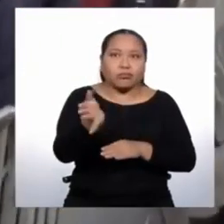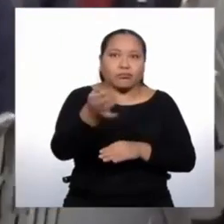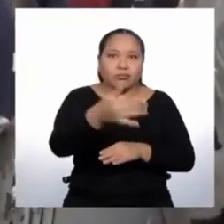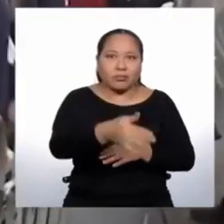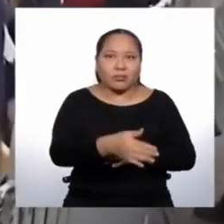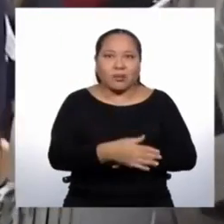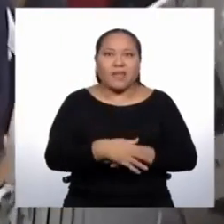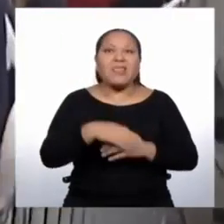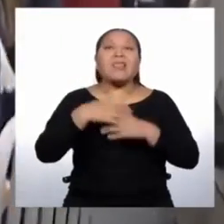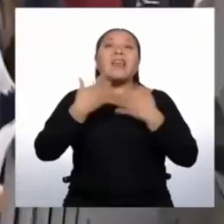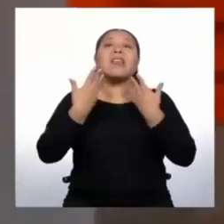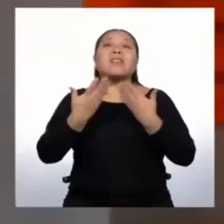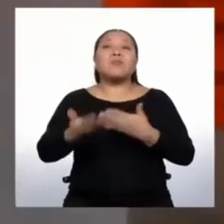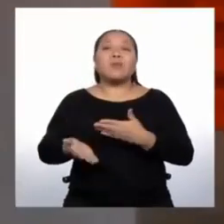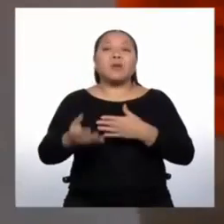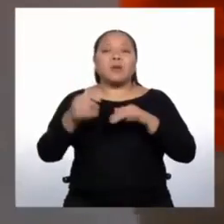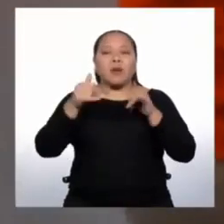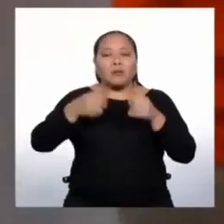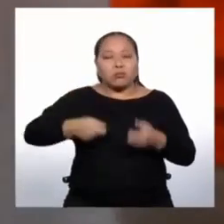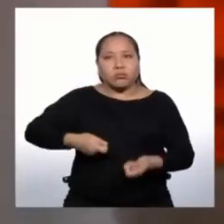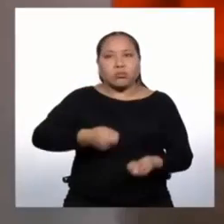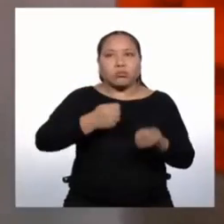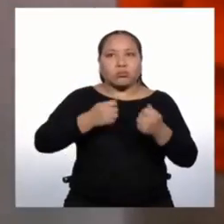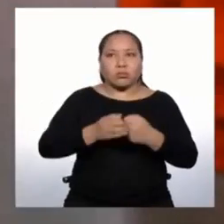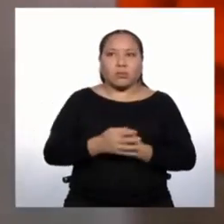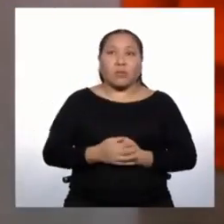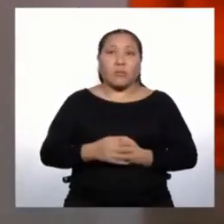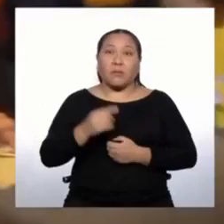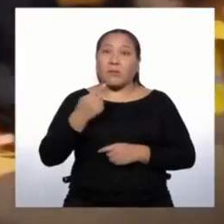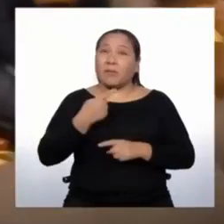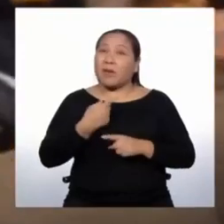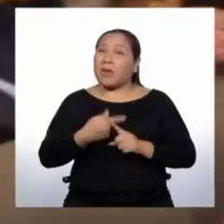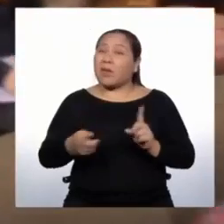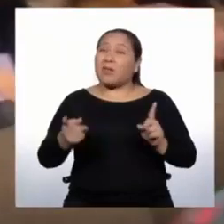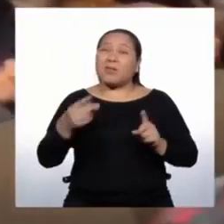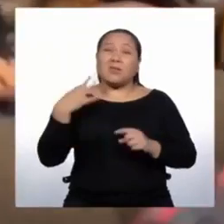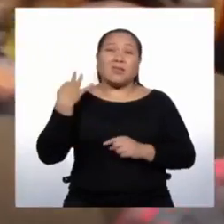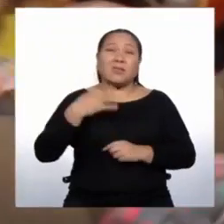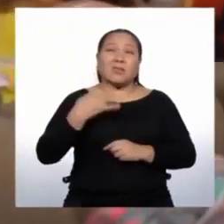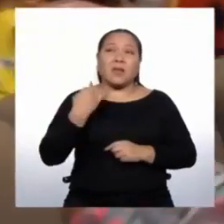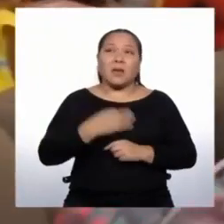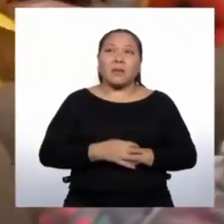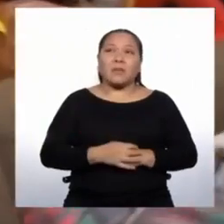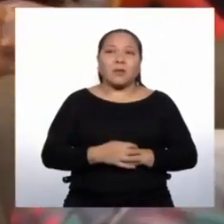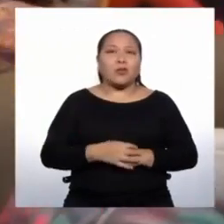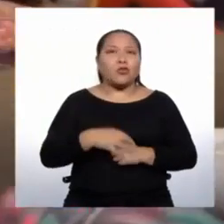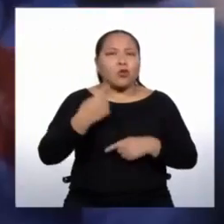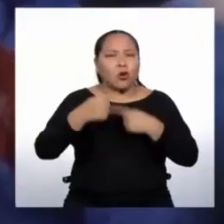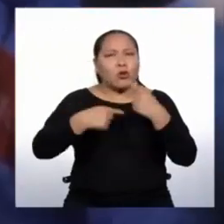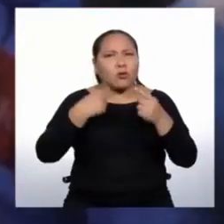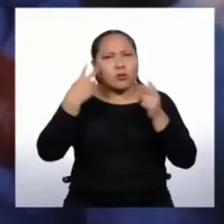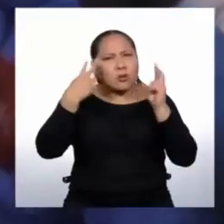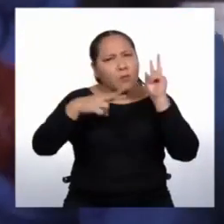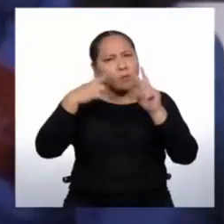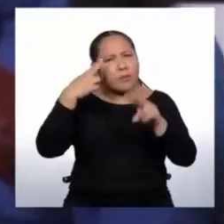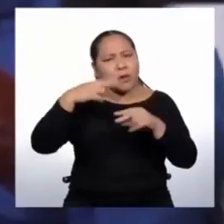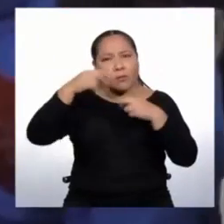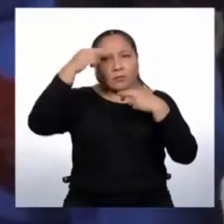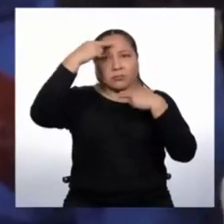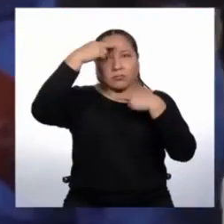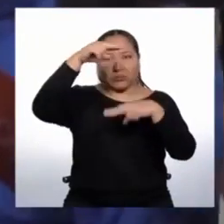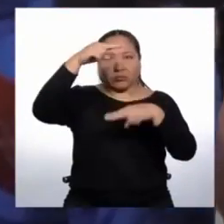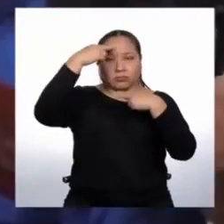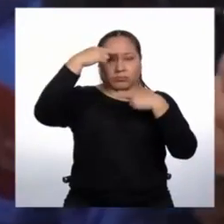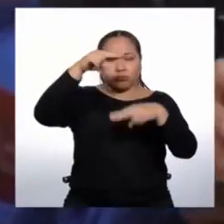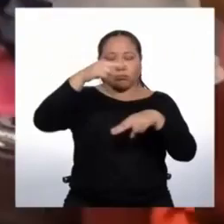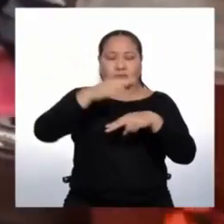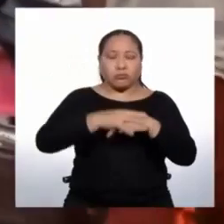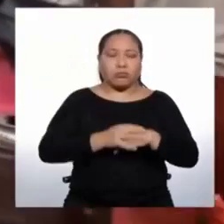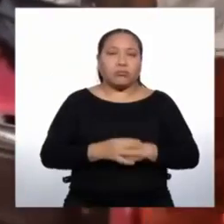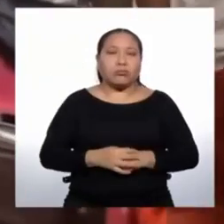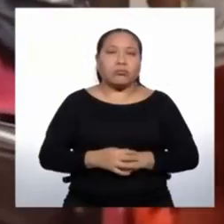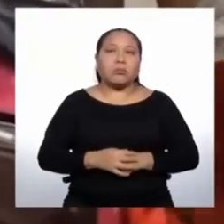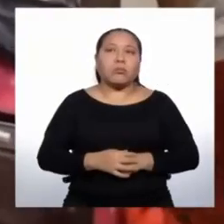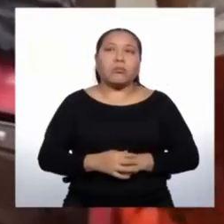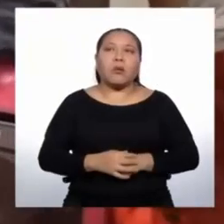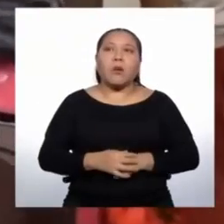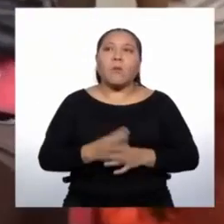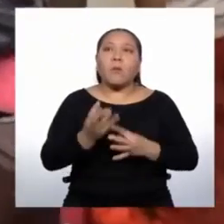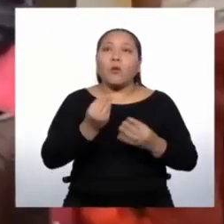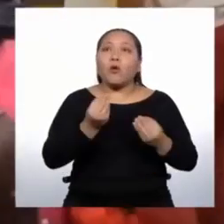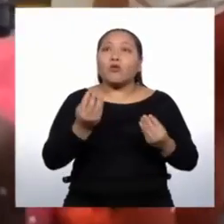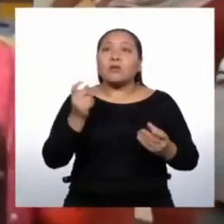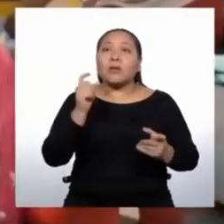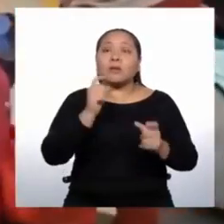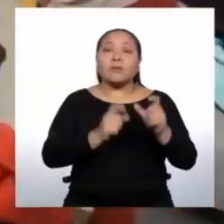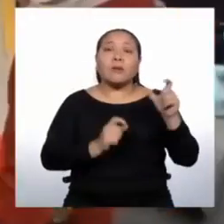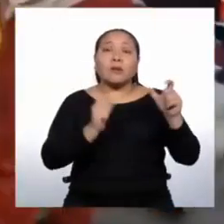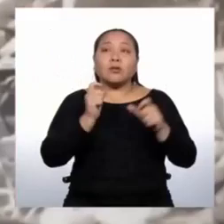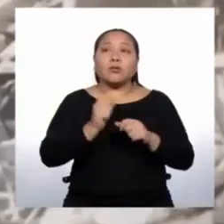fenómeno global. A diario nos enteramos a través de los medios de comunicación o las redes sociales, que grandes flujos